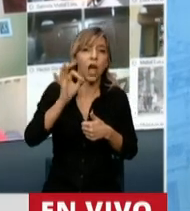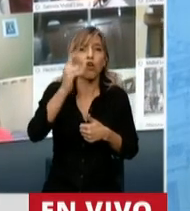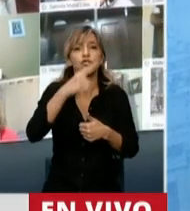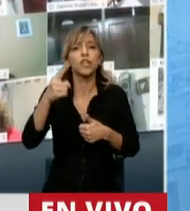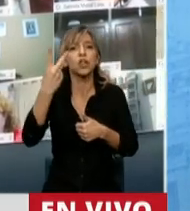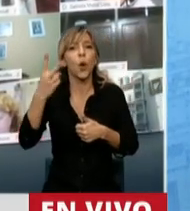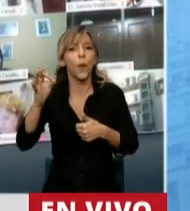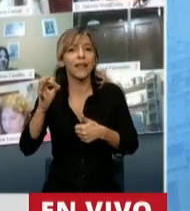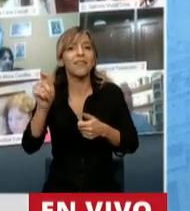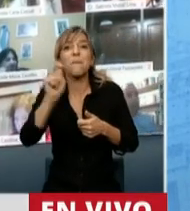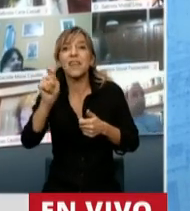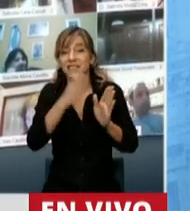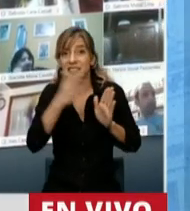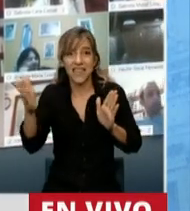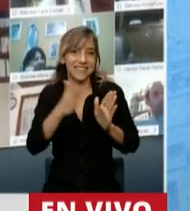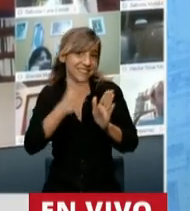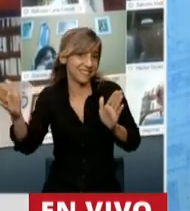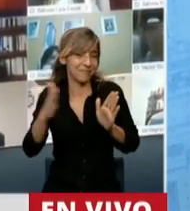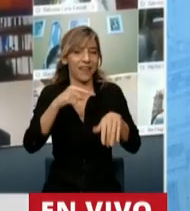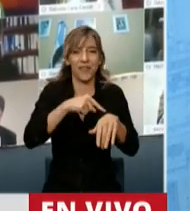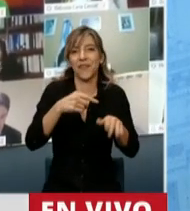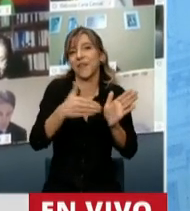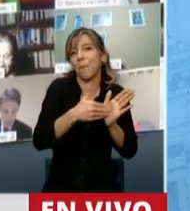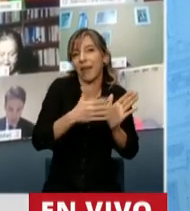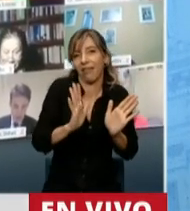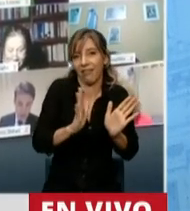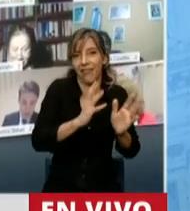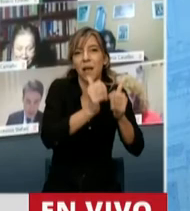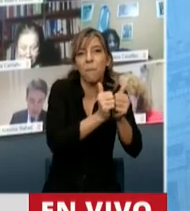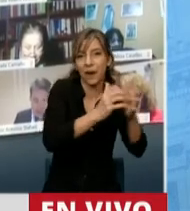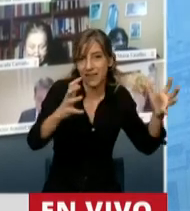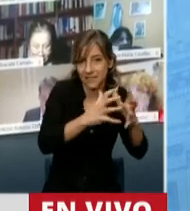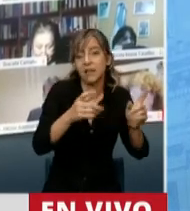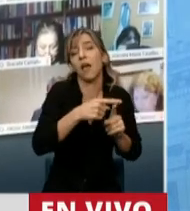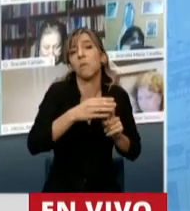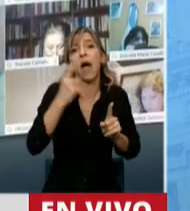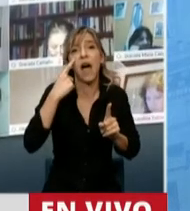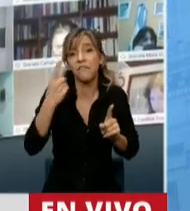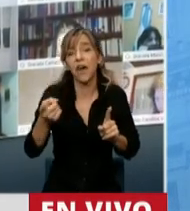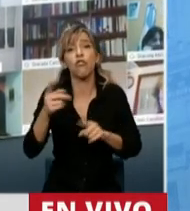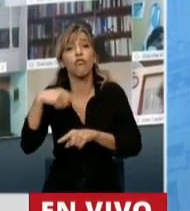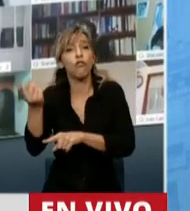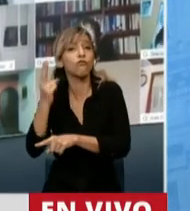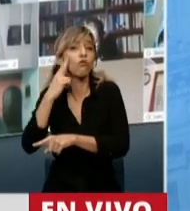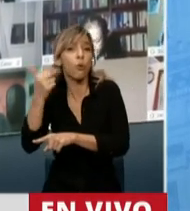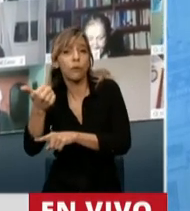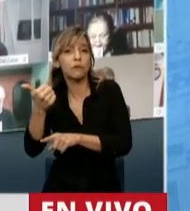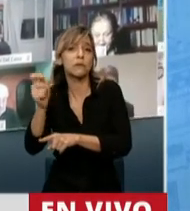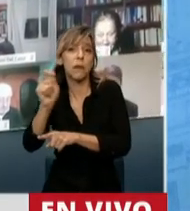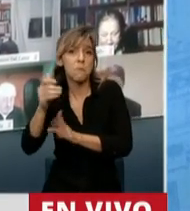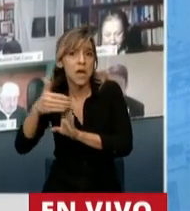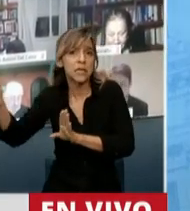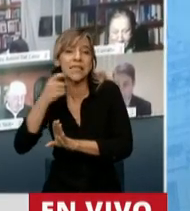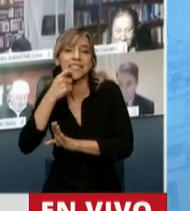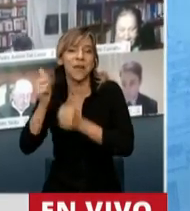para las pequeñas y medianas empresas, que llega hasta 96 meses para aquellas empresas o para las grandes empresas, señor